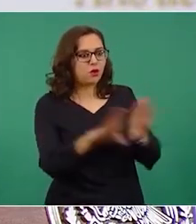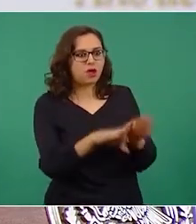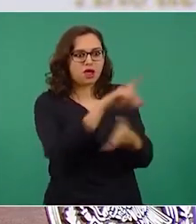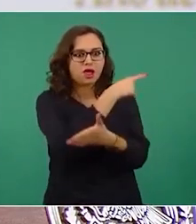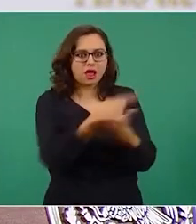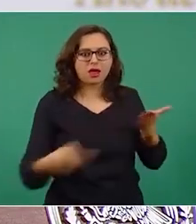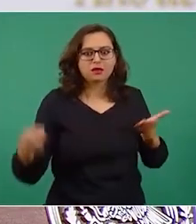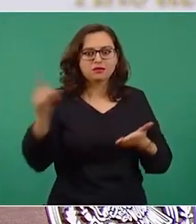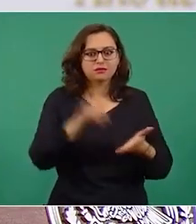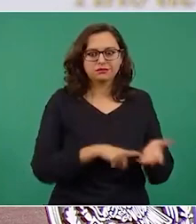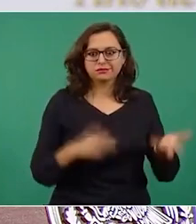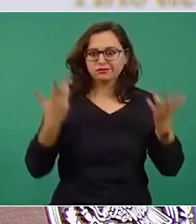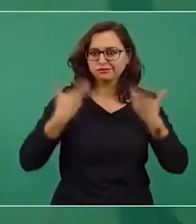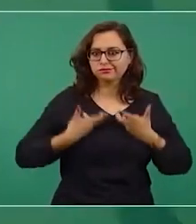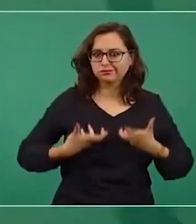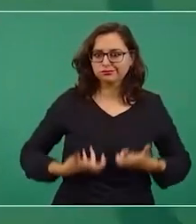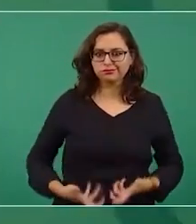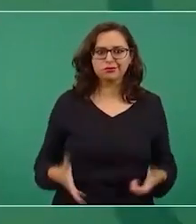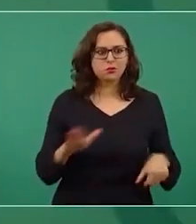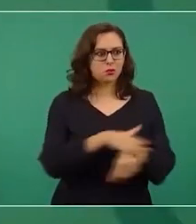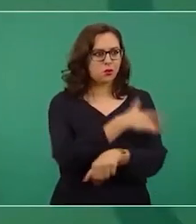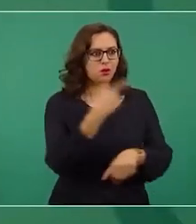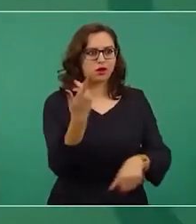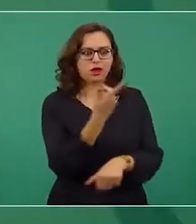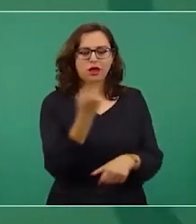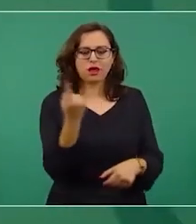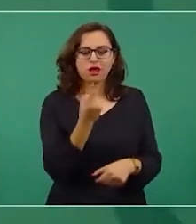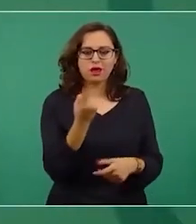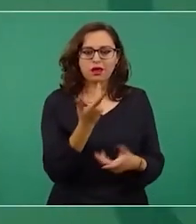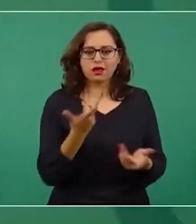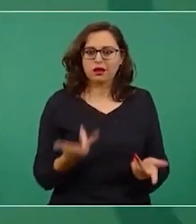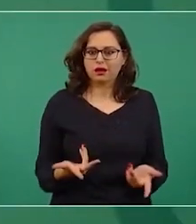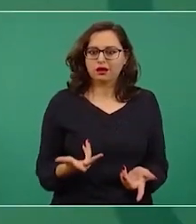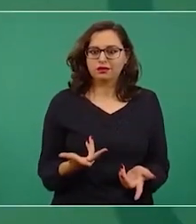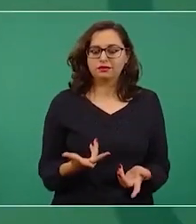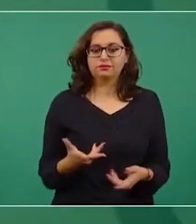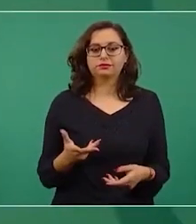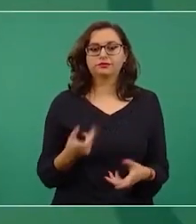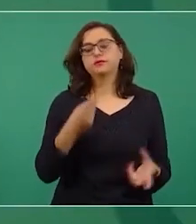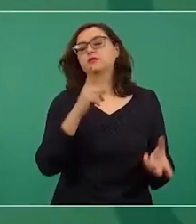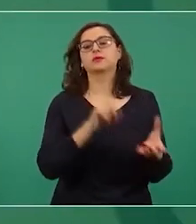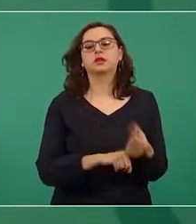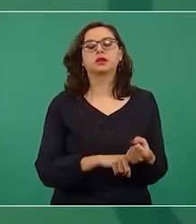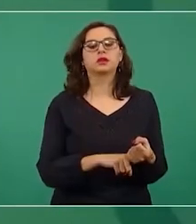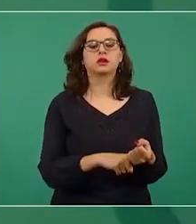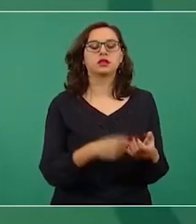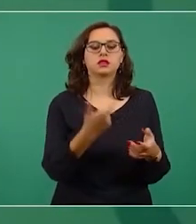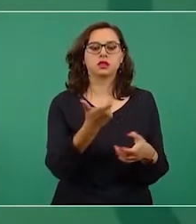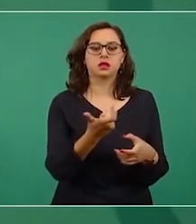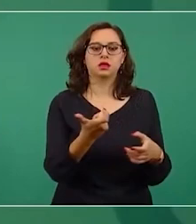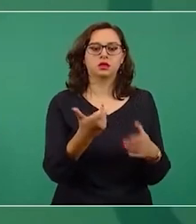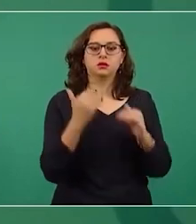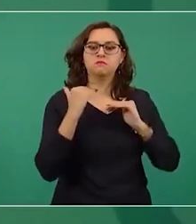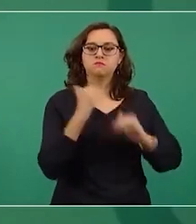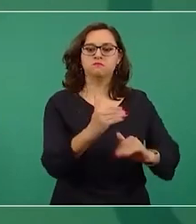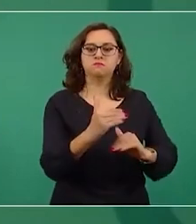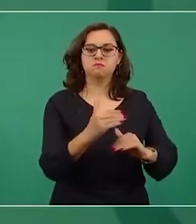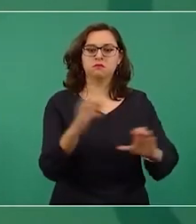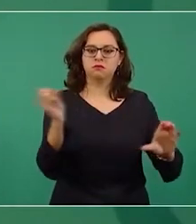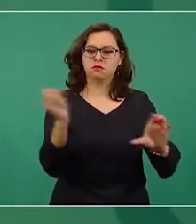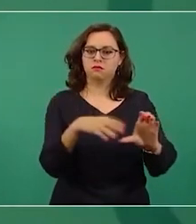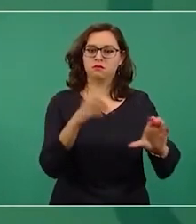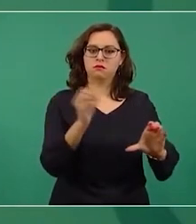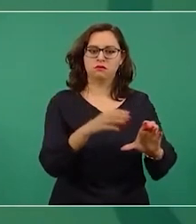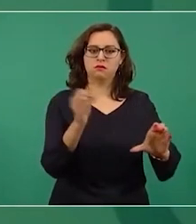además el depósito tenía un máximo porque teníamos que cuidarnos